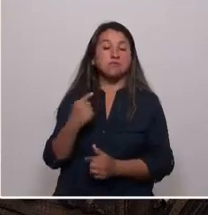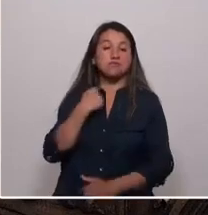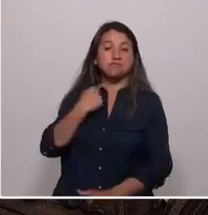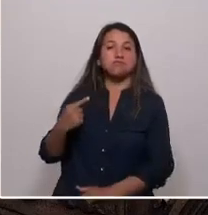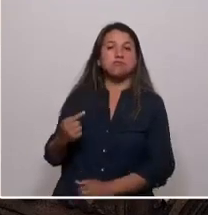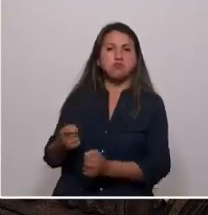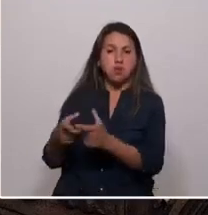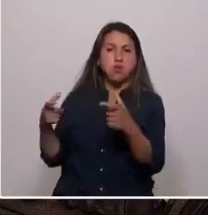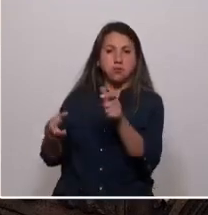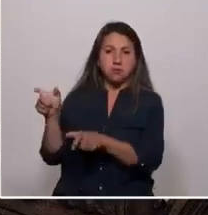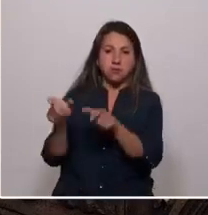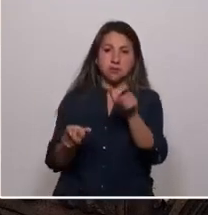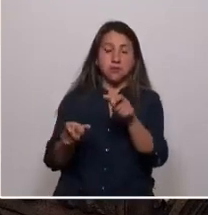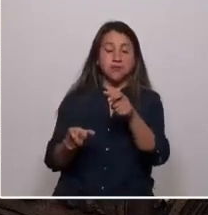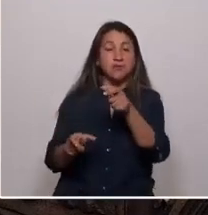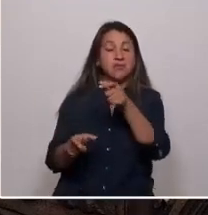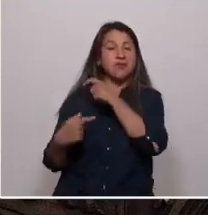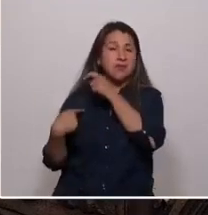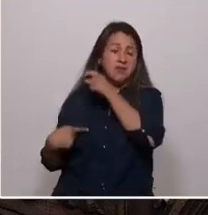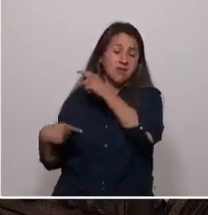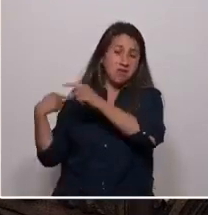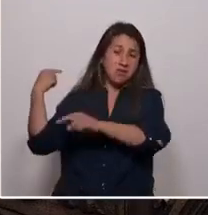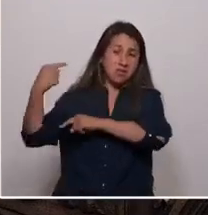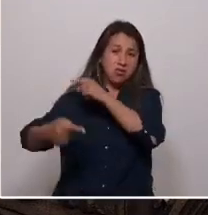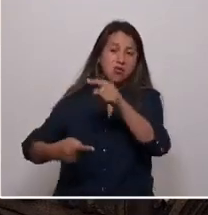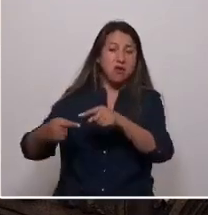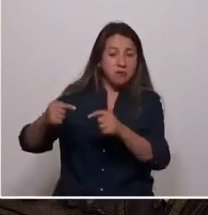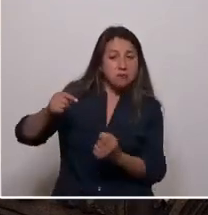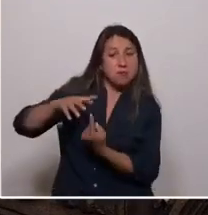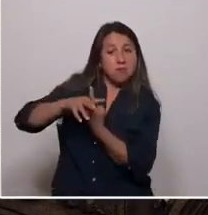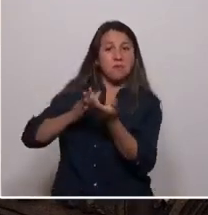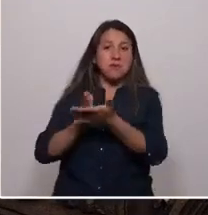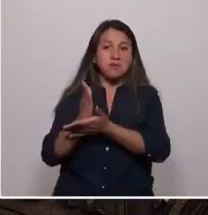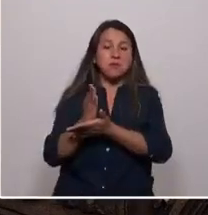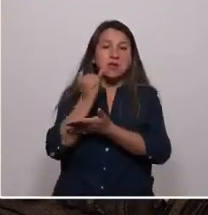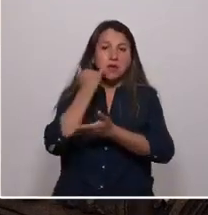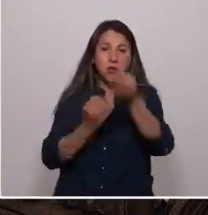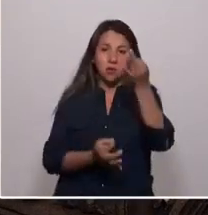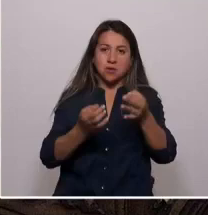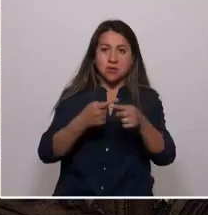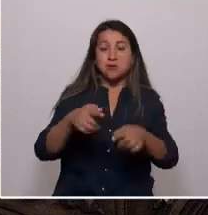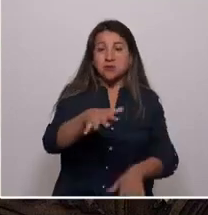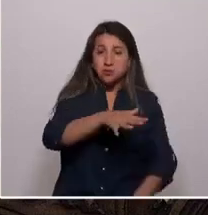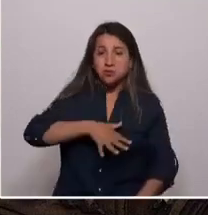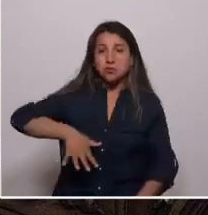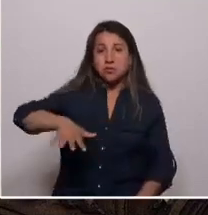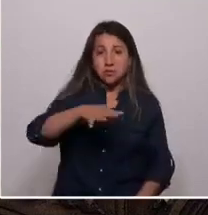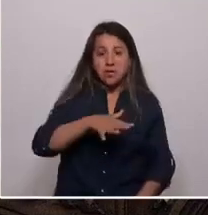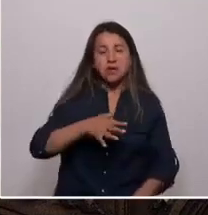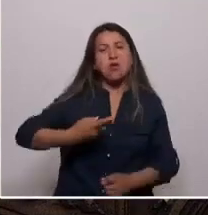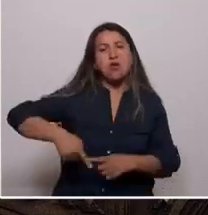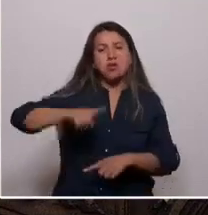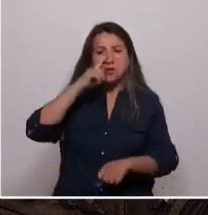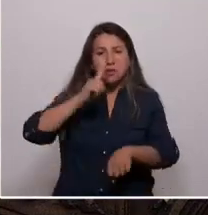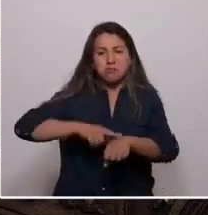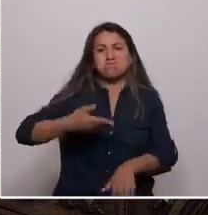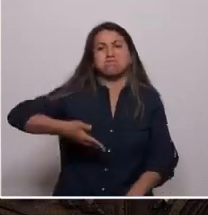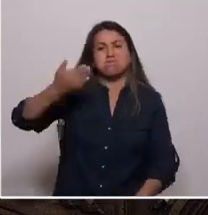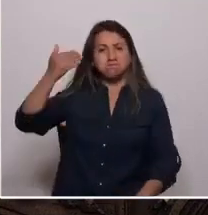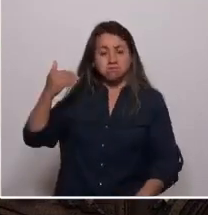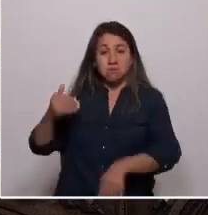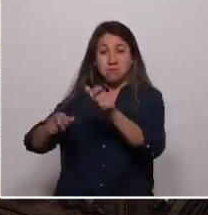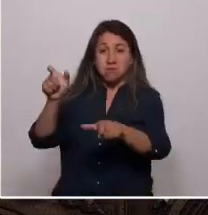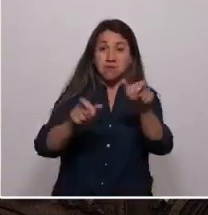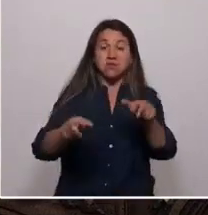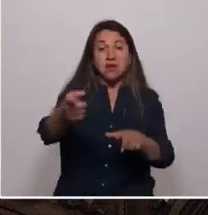La historia de nuestro país ha sido forjada desde la injusticia social. Ya en otros momentos, en otras épocas, centenares de personas